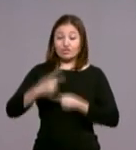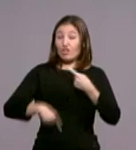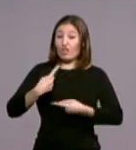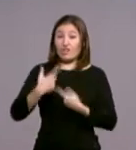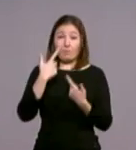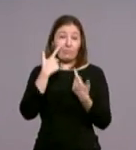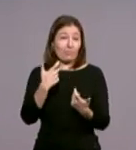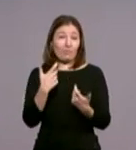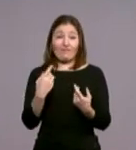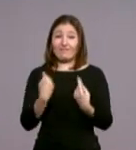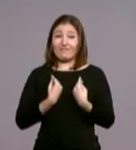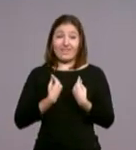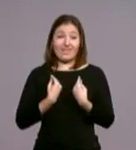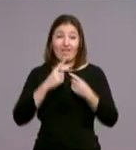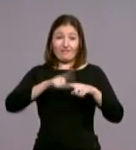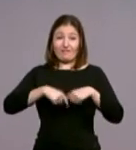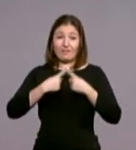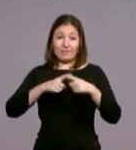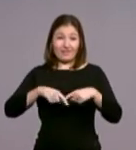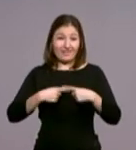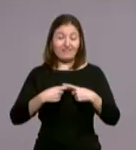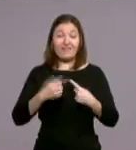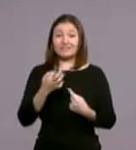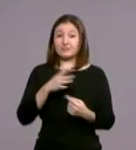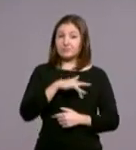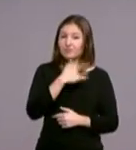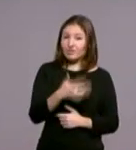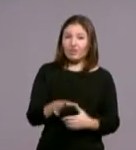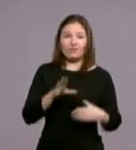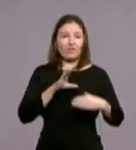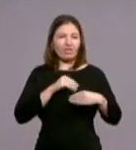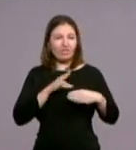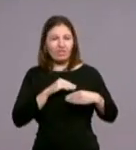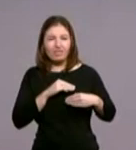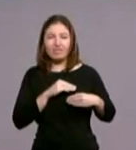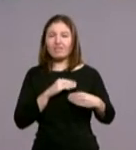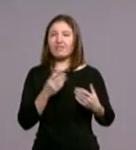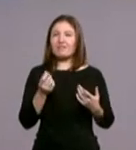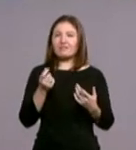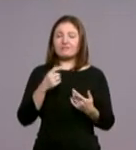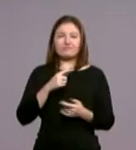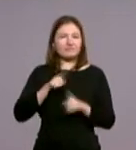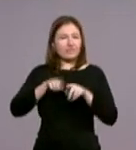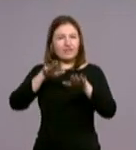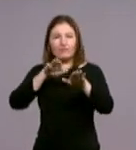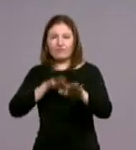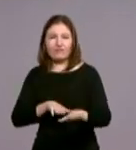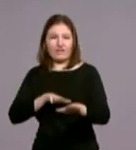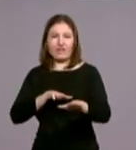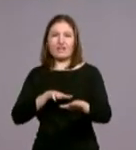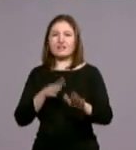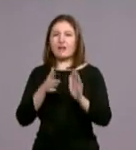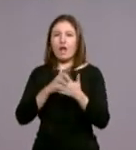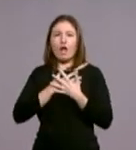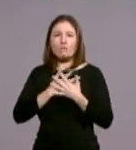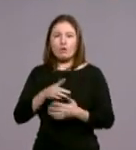en toda la vida de la familia. Es misericordia, es compasión, entrañas de misericordia, es fidelidad, es un amor que perdona